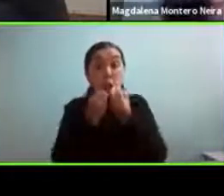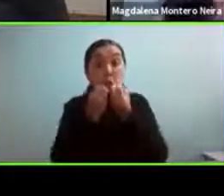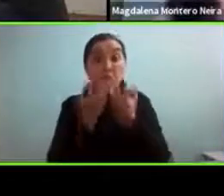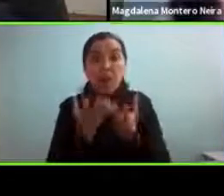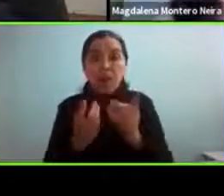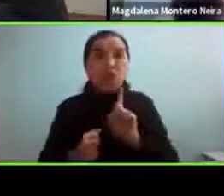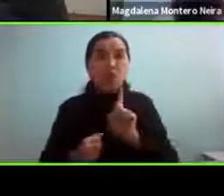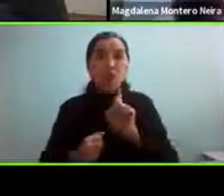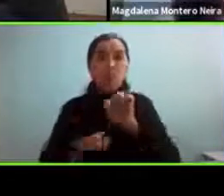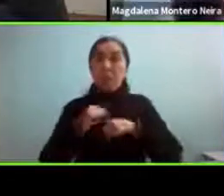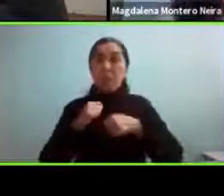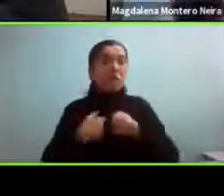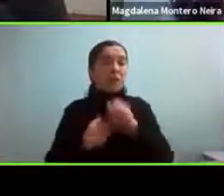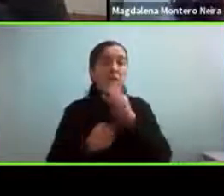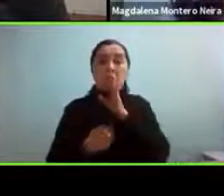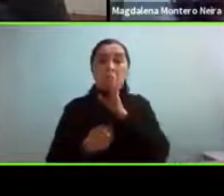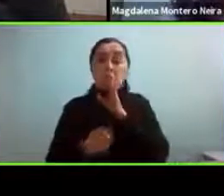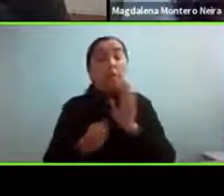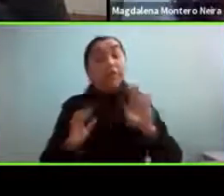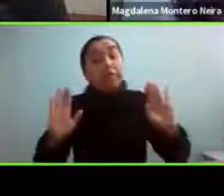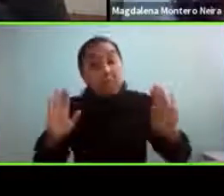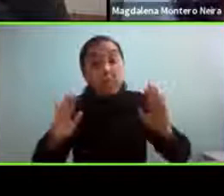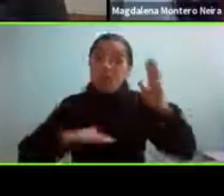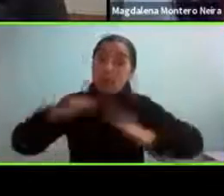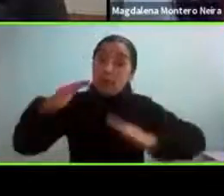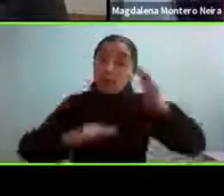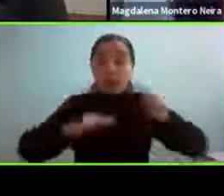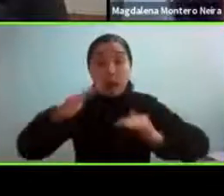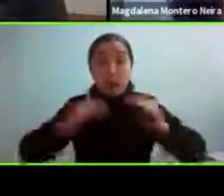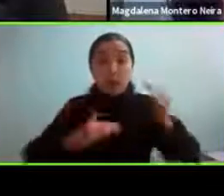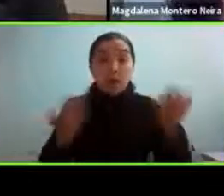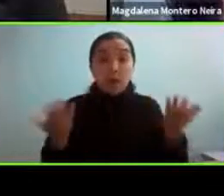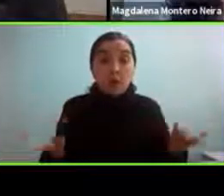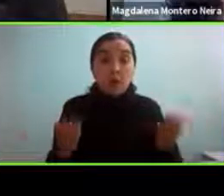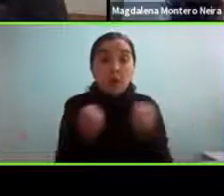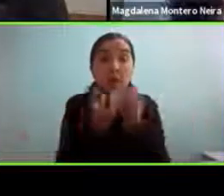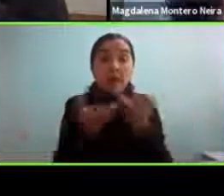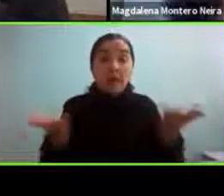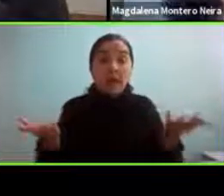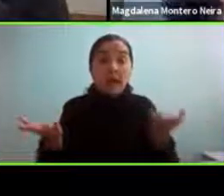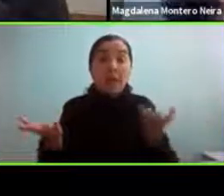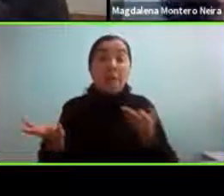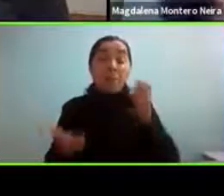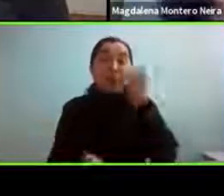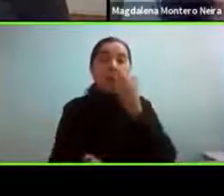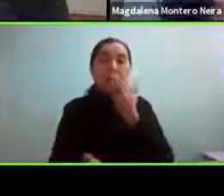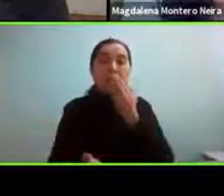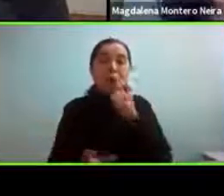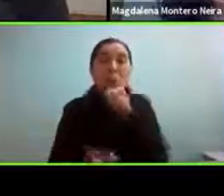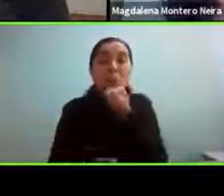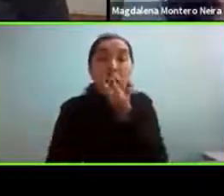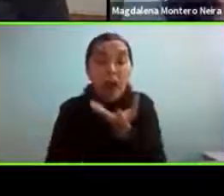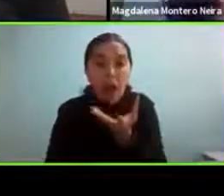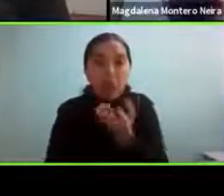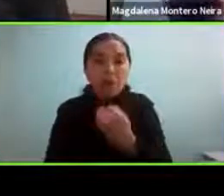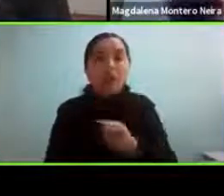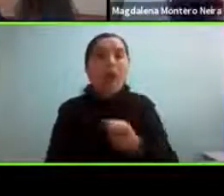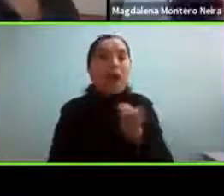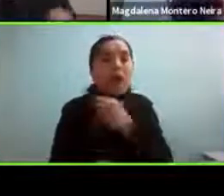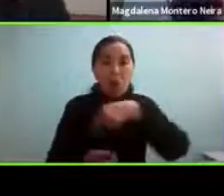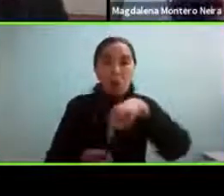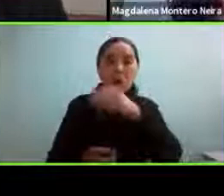creo que es importante y que creo que generar digamos o sea mucha mayor comprensión entre todas las partes